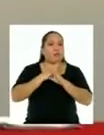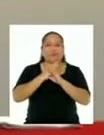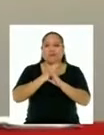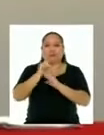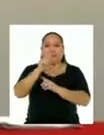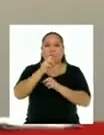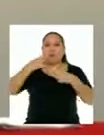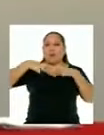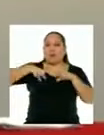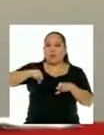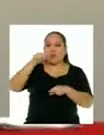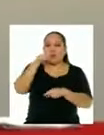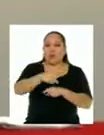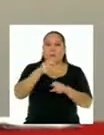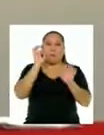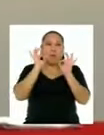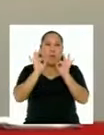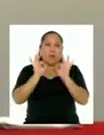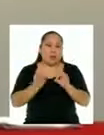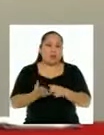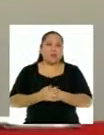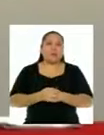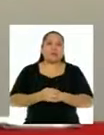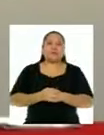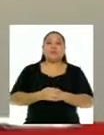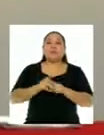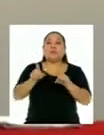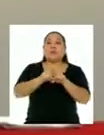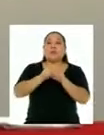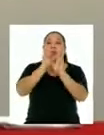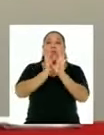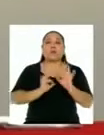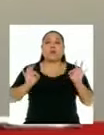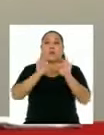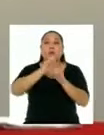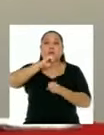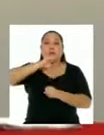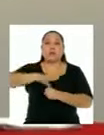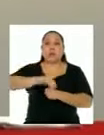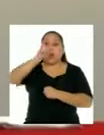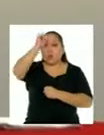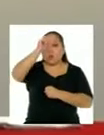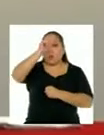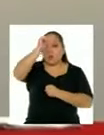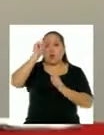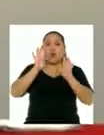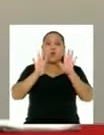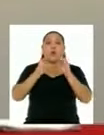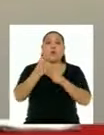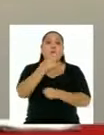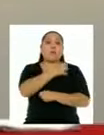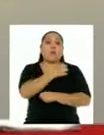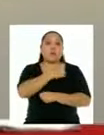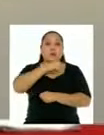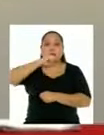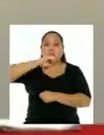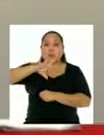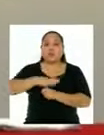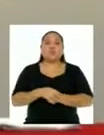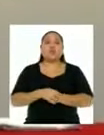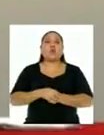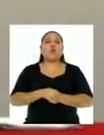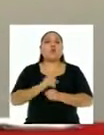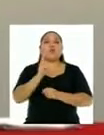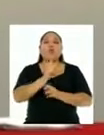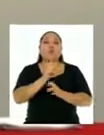impliquen medidas extremas. Cabe mencionar también que el domingo 9 de mayo, el Día de la Madre, se ha declarado inmovilización social